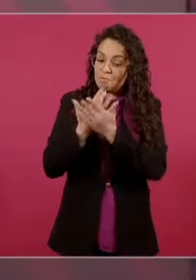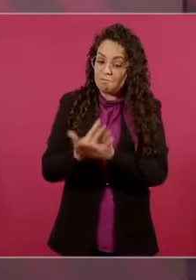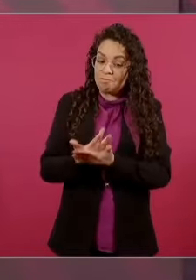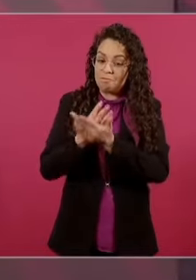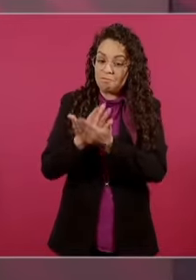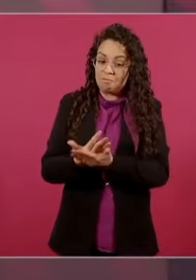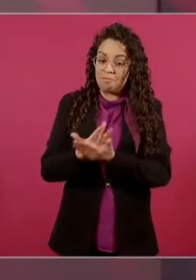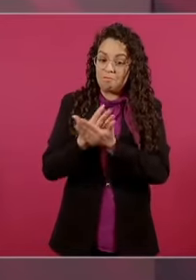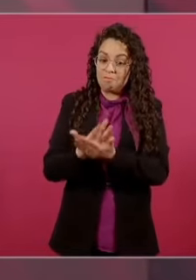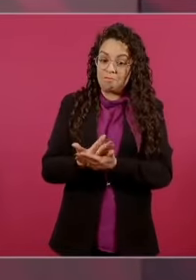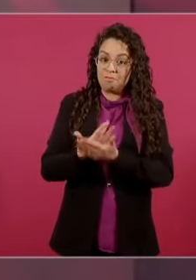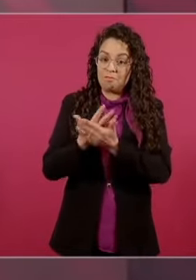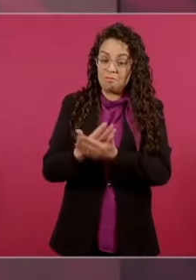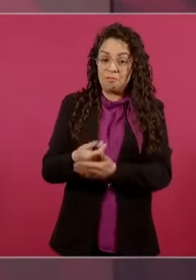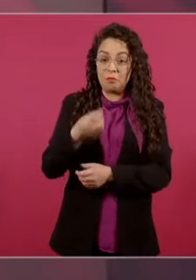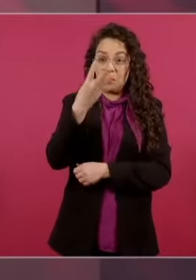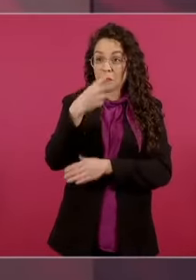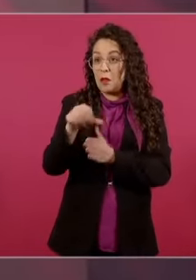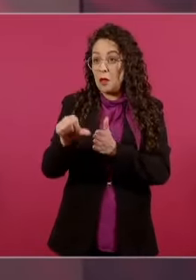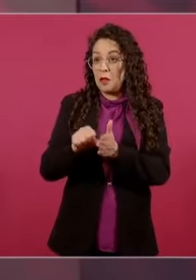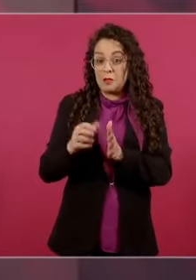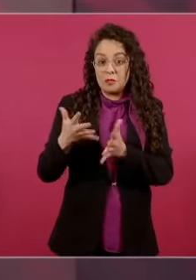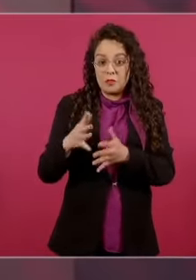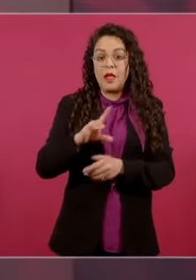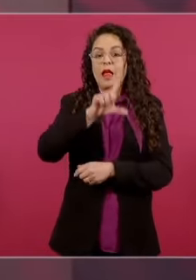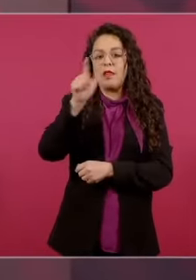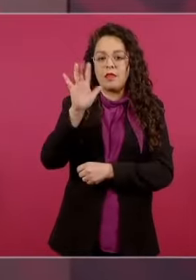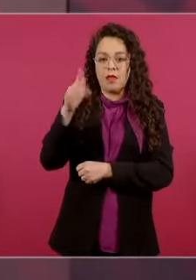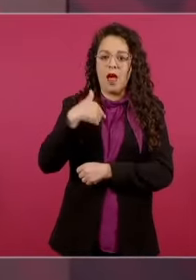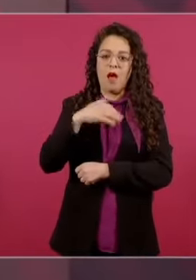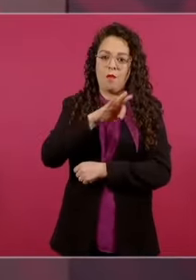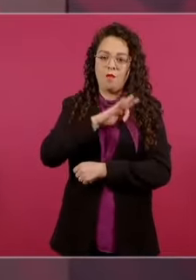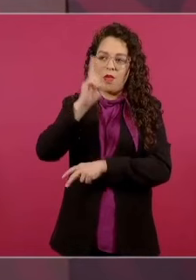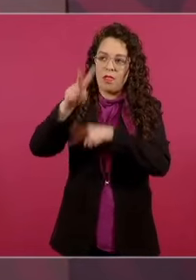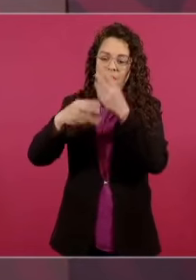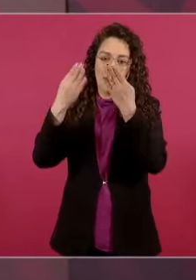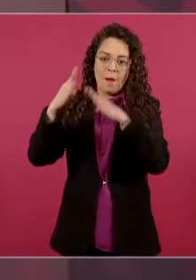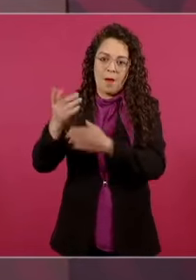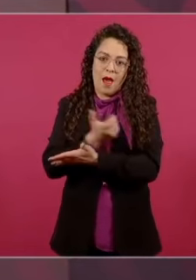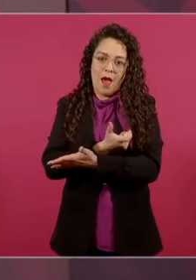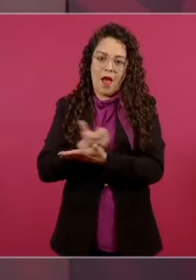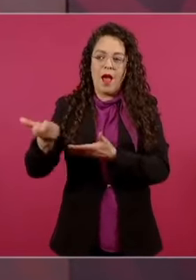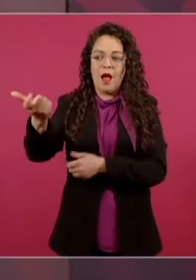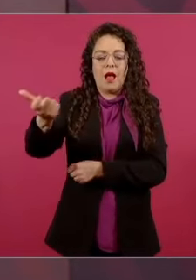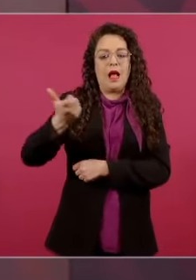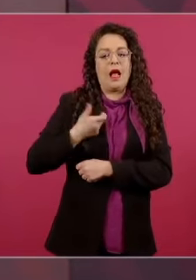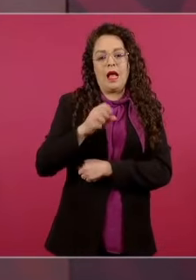tres meses para poder cobrar los 300 mil pesos.